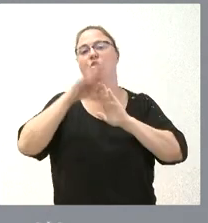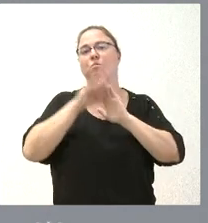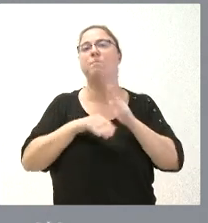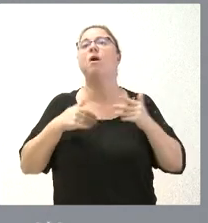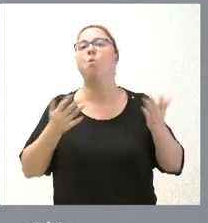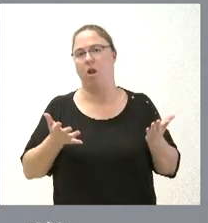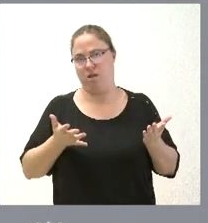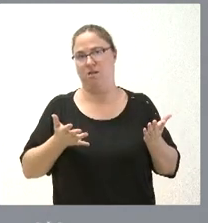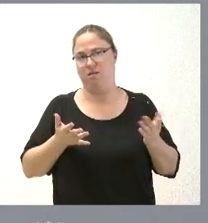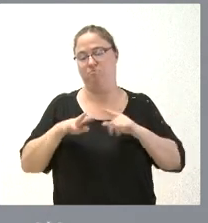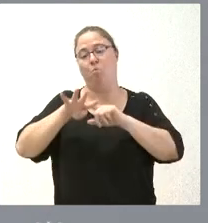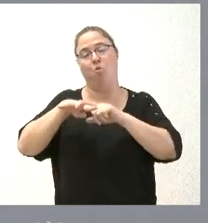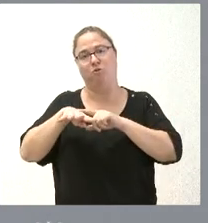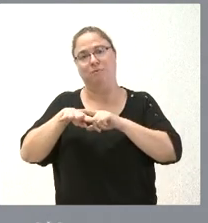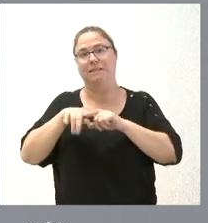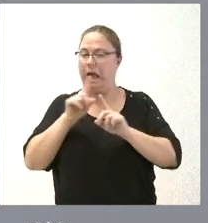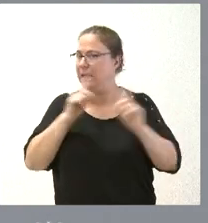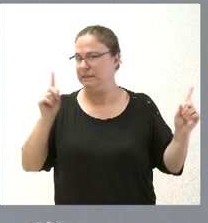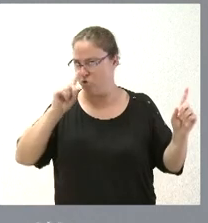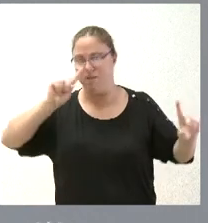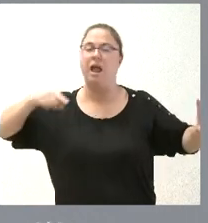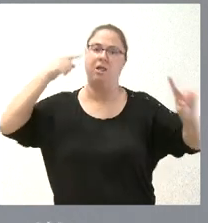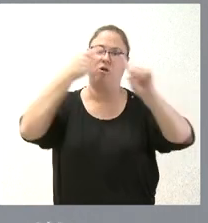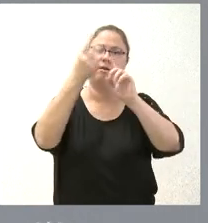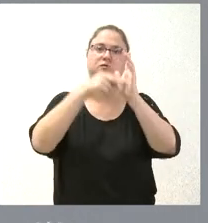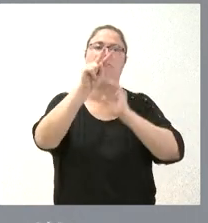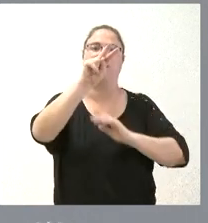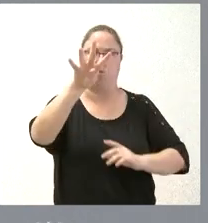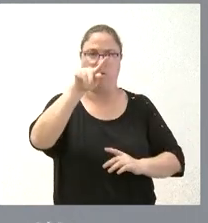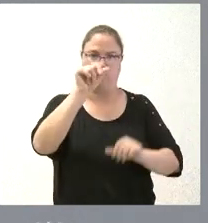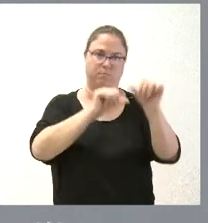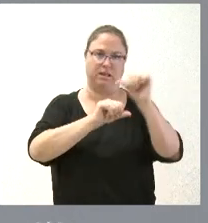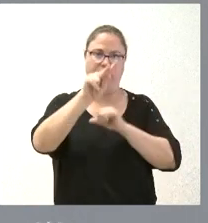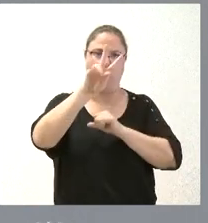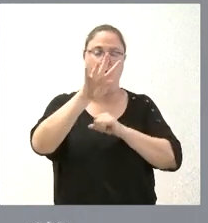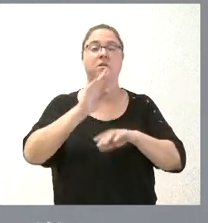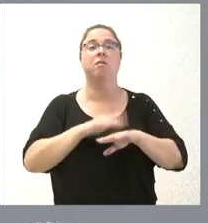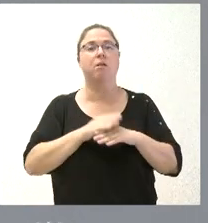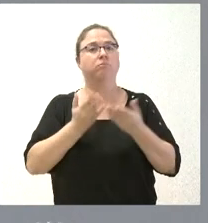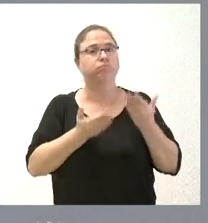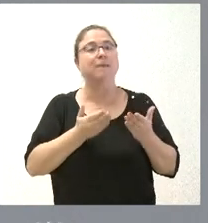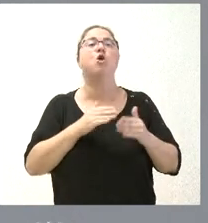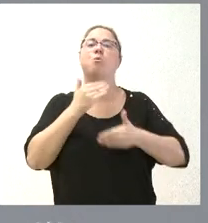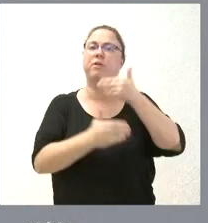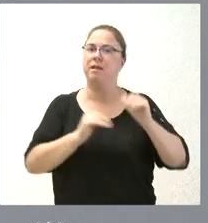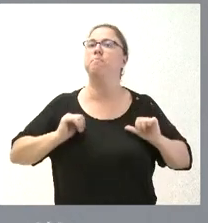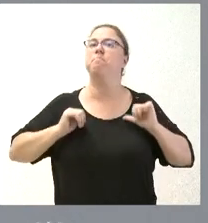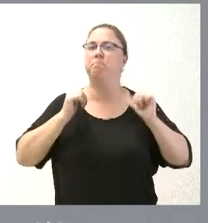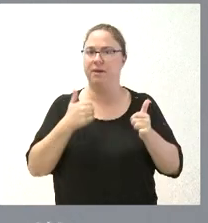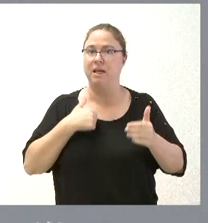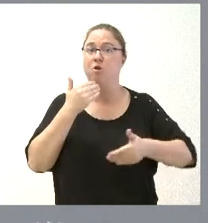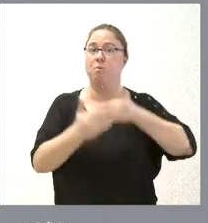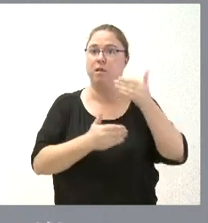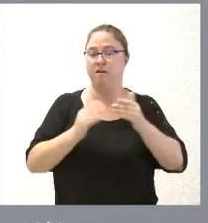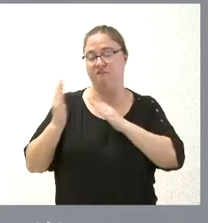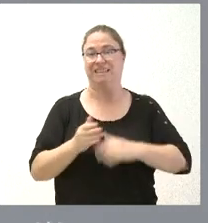hay que evaluar por tanto no será este año será ya el año 24 donde se implante esta evaluación efectiva pero sí que comienza el procedimiento porque el procedimiento comienza